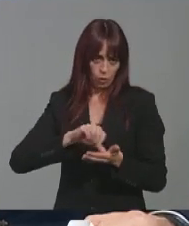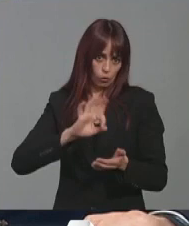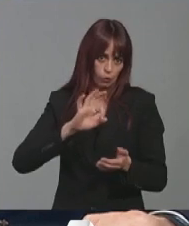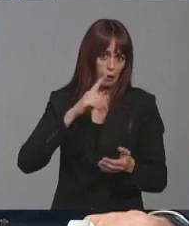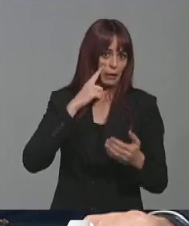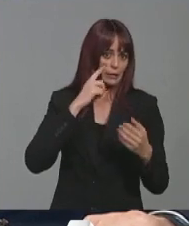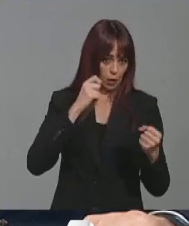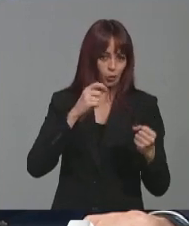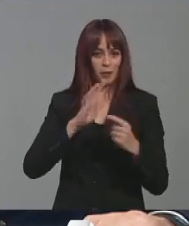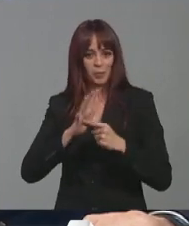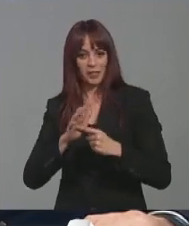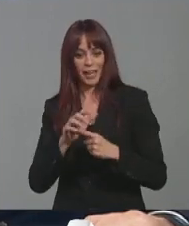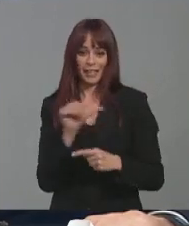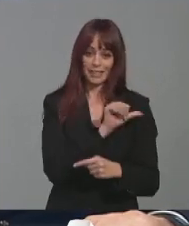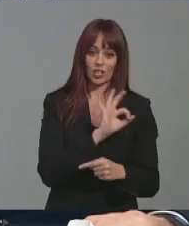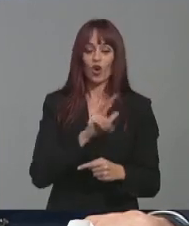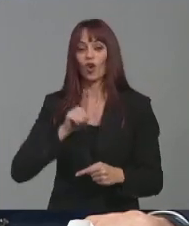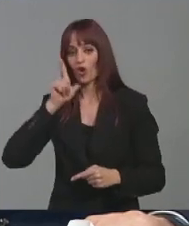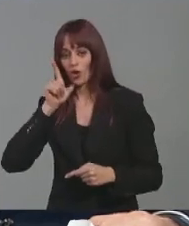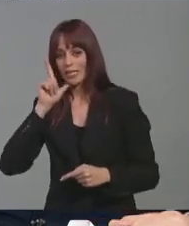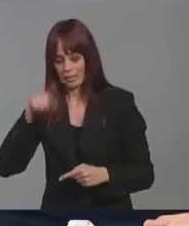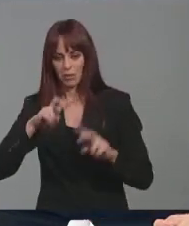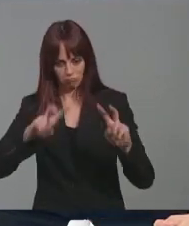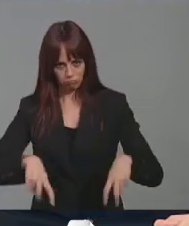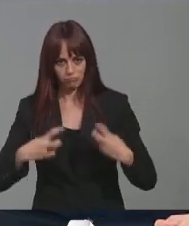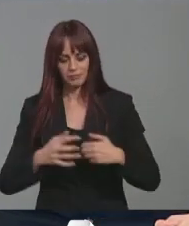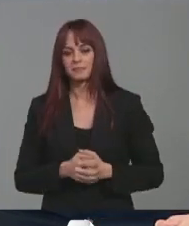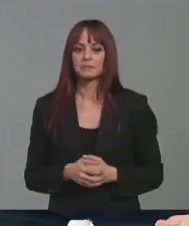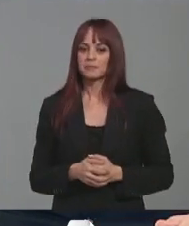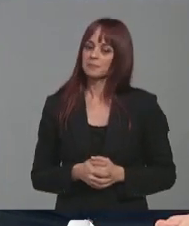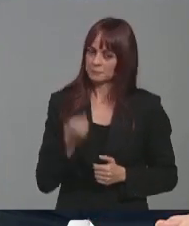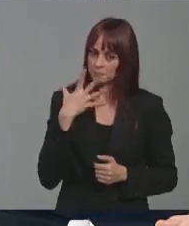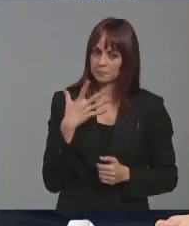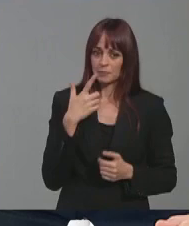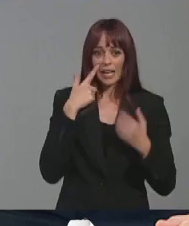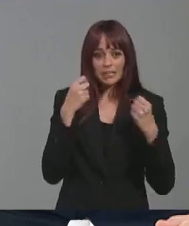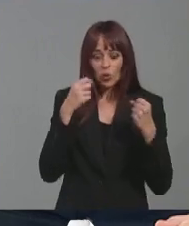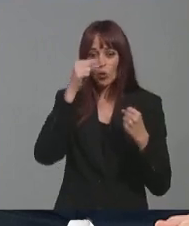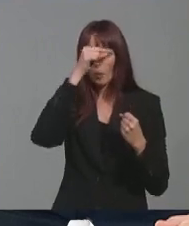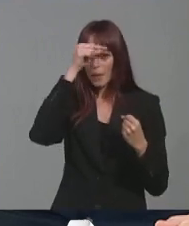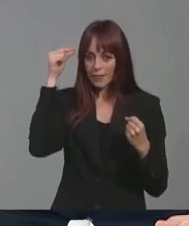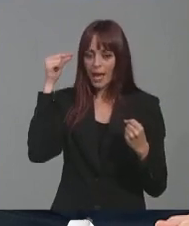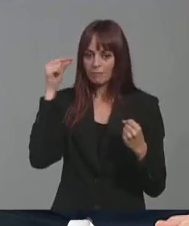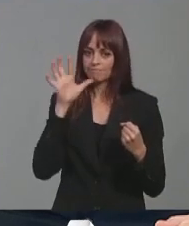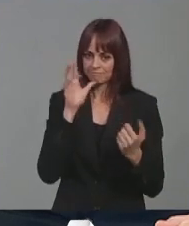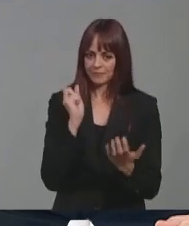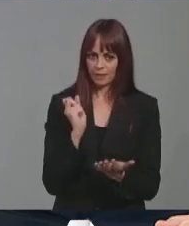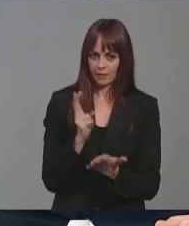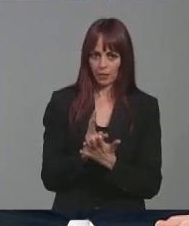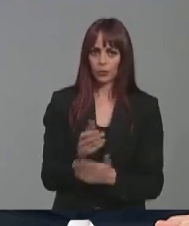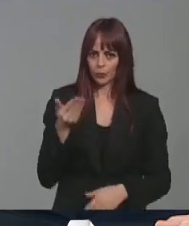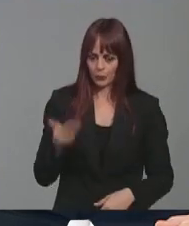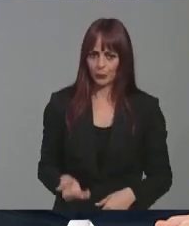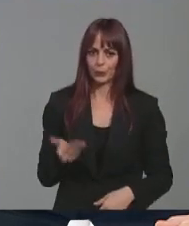salud de Molina Este o Lorquín. Claro. Bueno, sabe que la salud mental es el gran desafío hoy en día